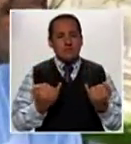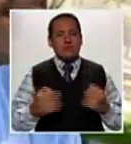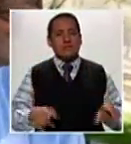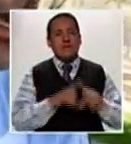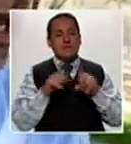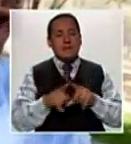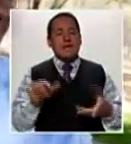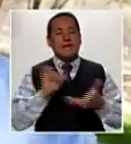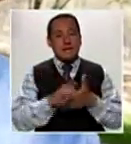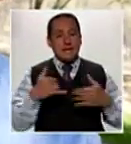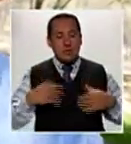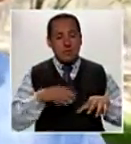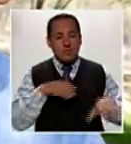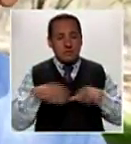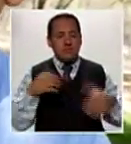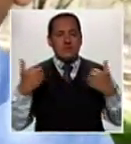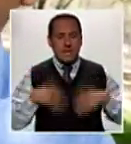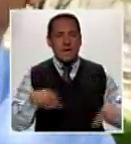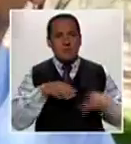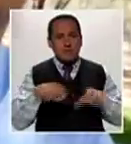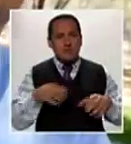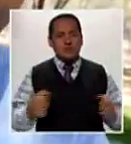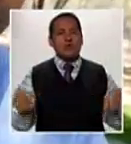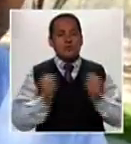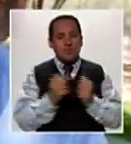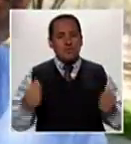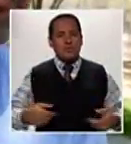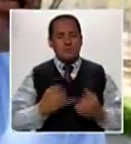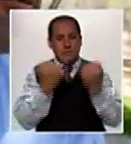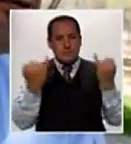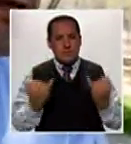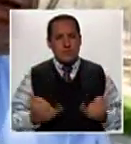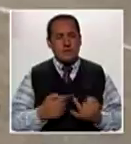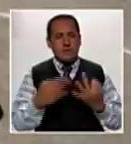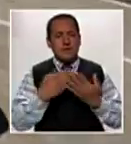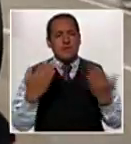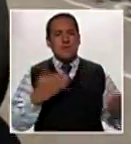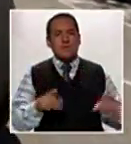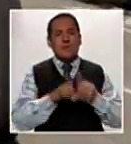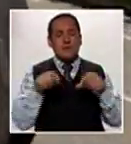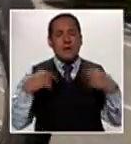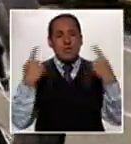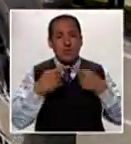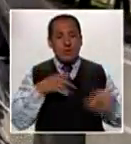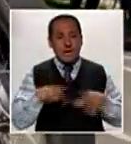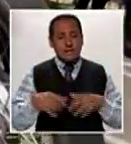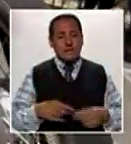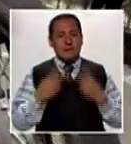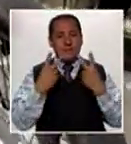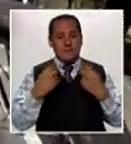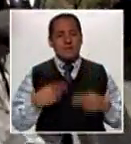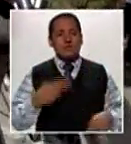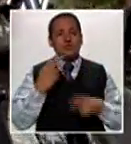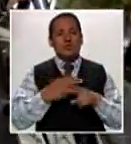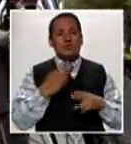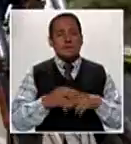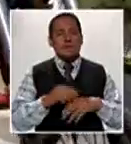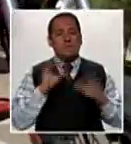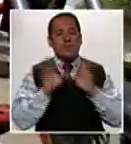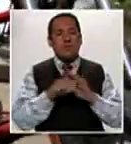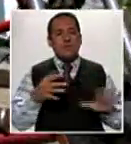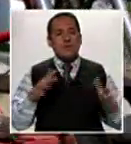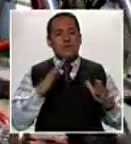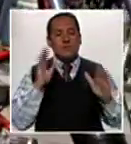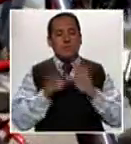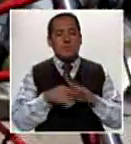y que lo hemos hecho. Ya lo hemos hecho a través de varios prototipos y el prototipo que han visto ustedes es ya un prototipo